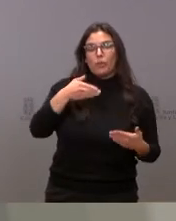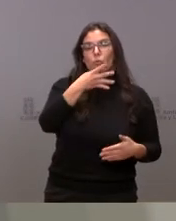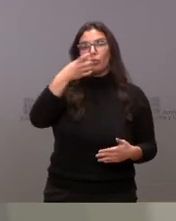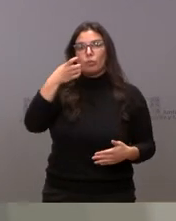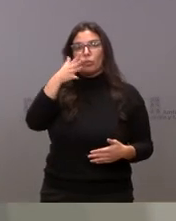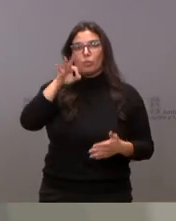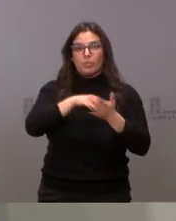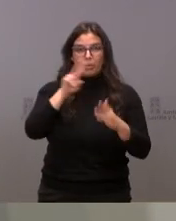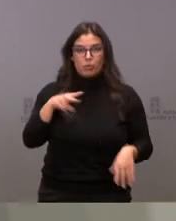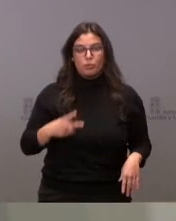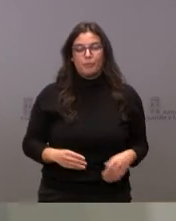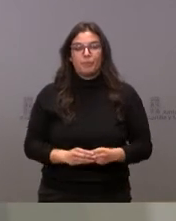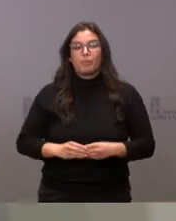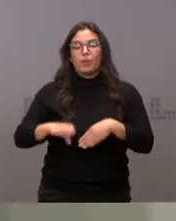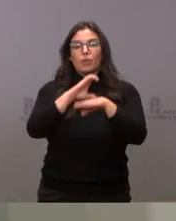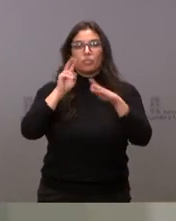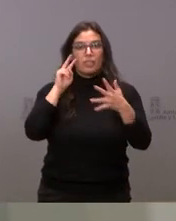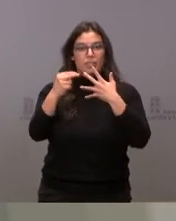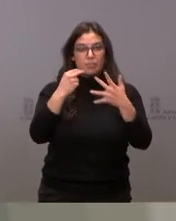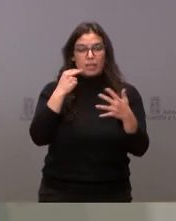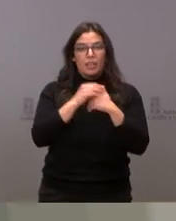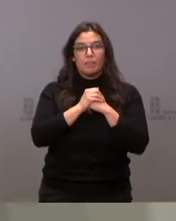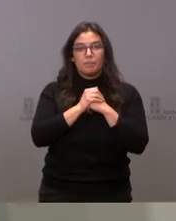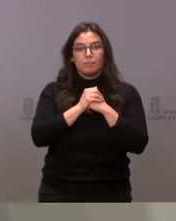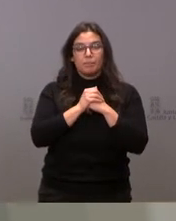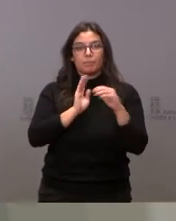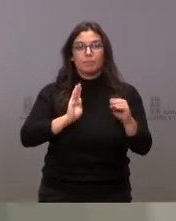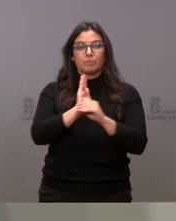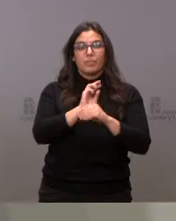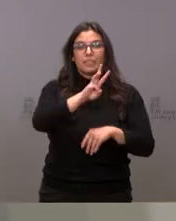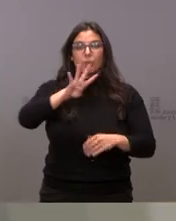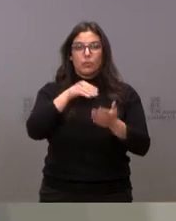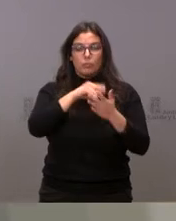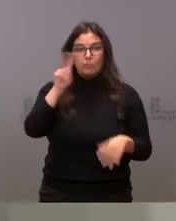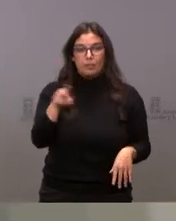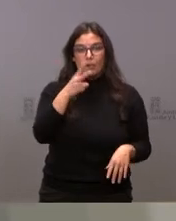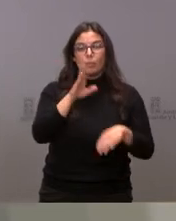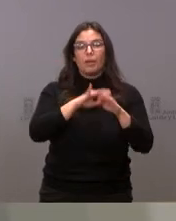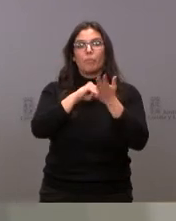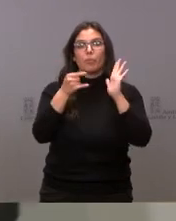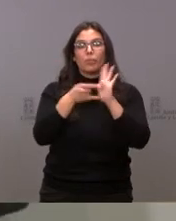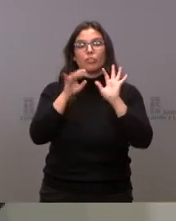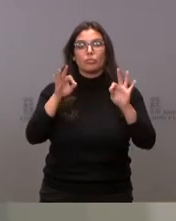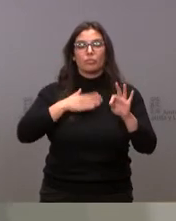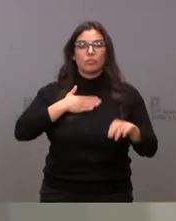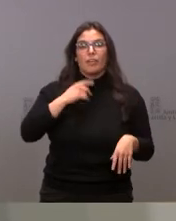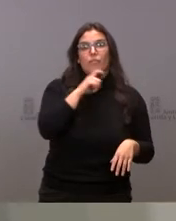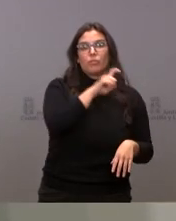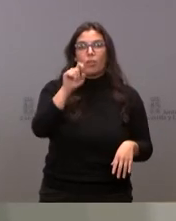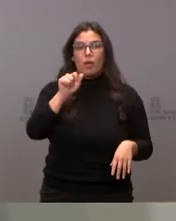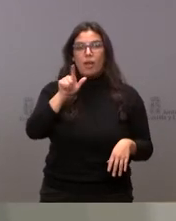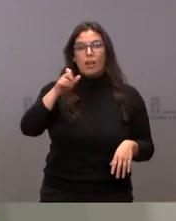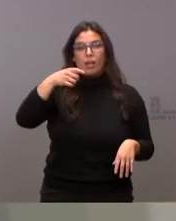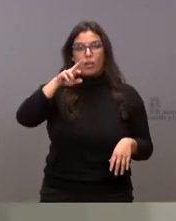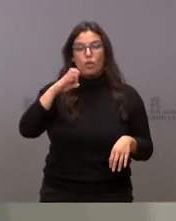.000 euros. La Consejería de Transparencia destina 34.000 euros a un proyecto de la Fundación Alegro en